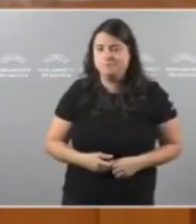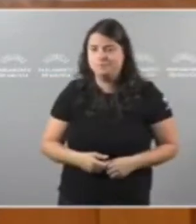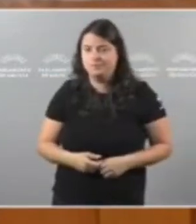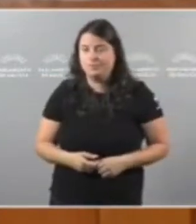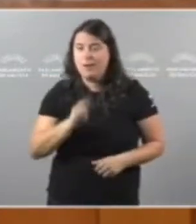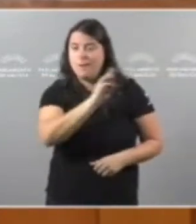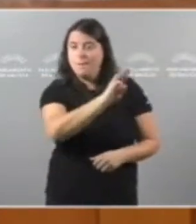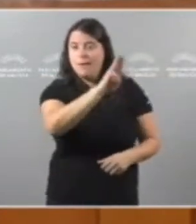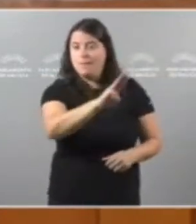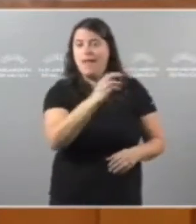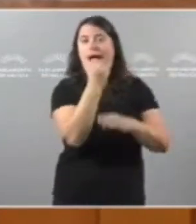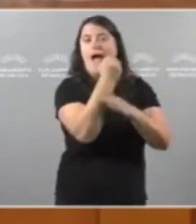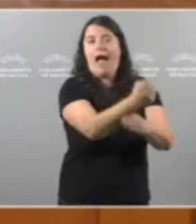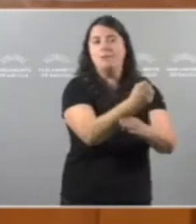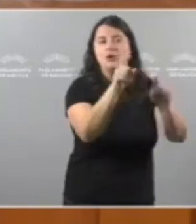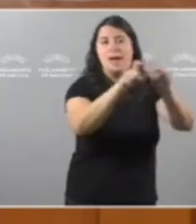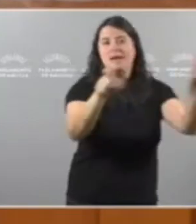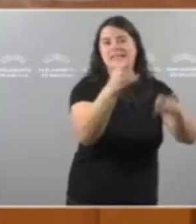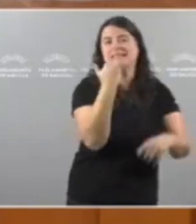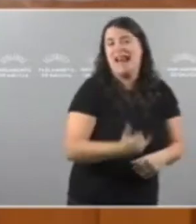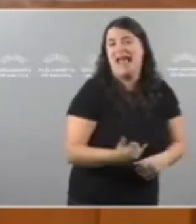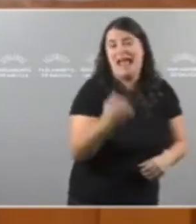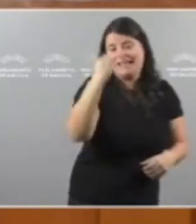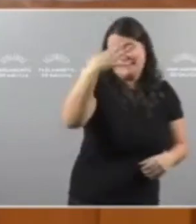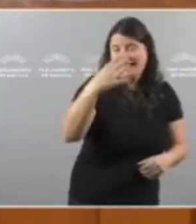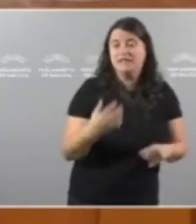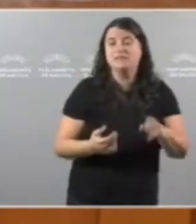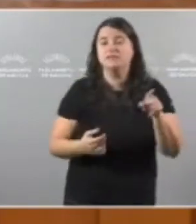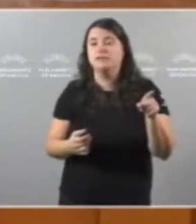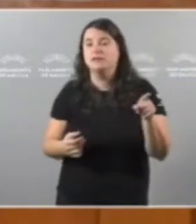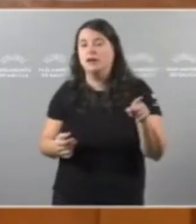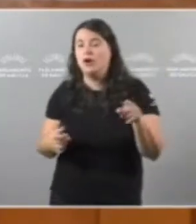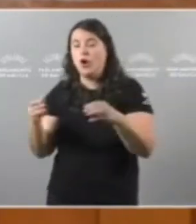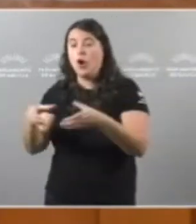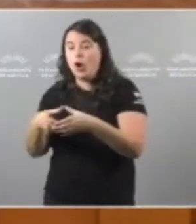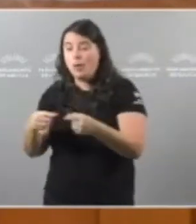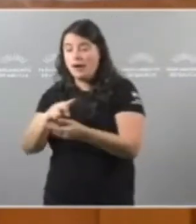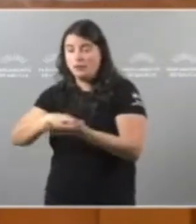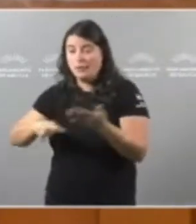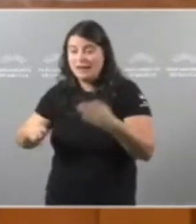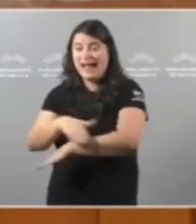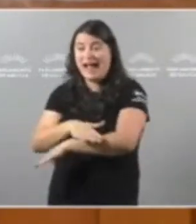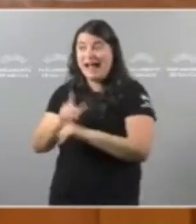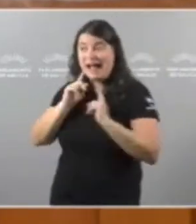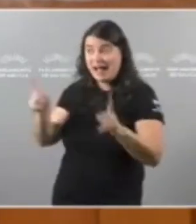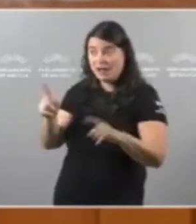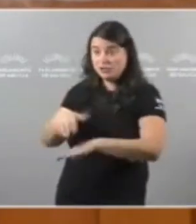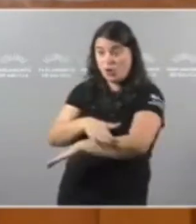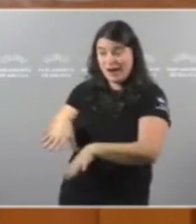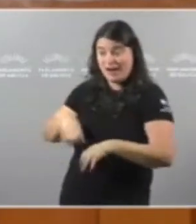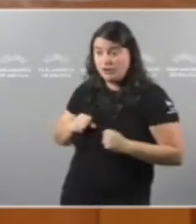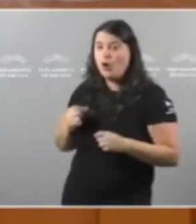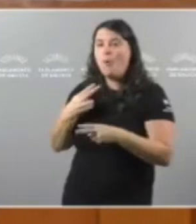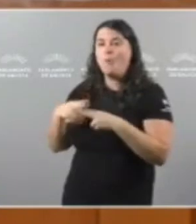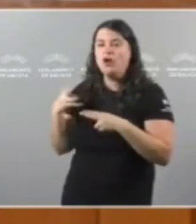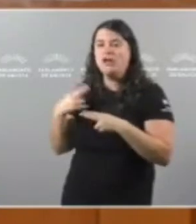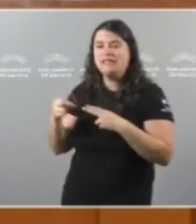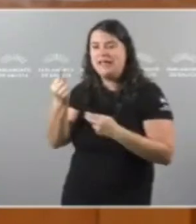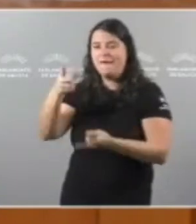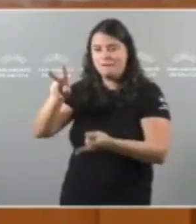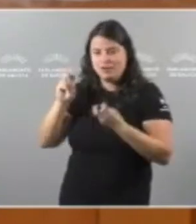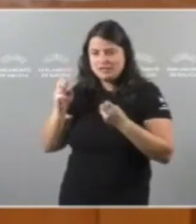pon do lado das eléctricas Un goberno do BNG Poñería en marcha unha política fiscal Unha